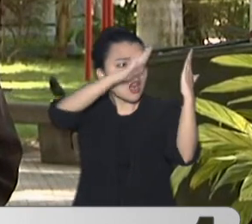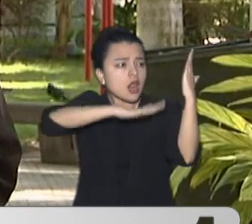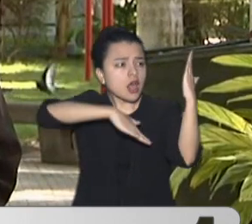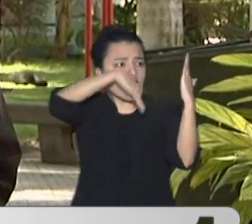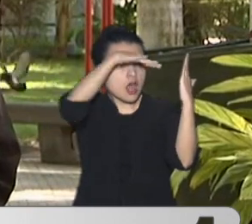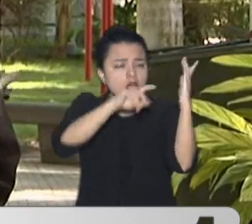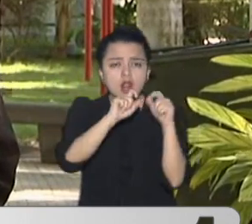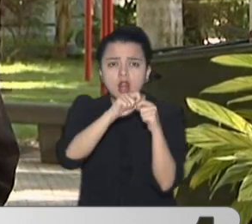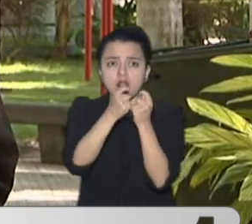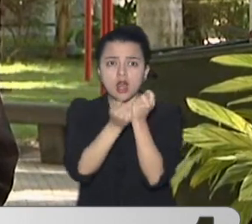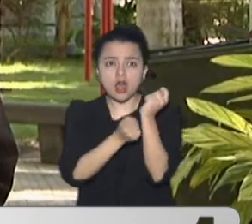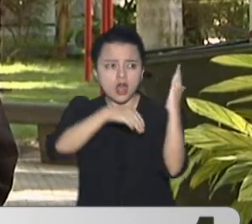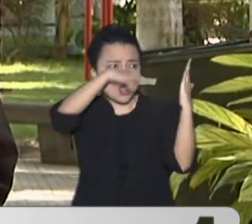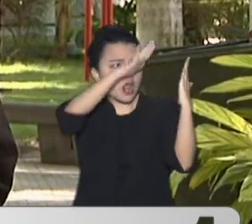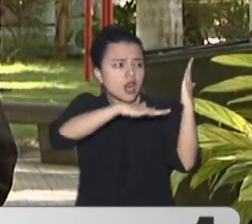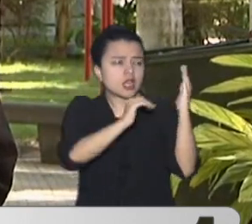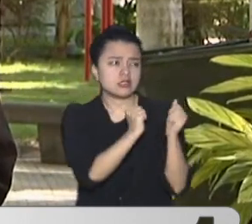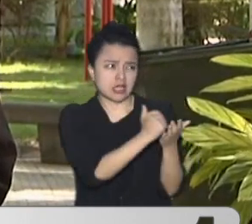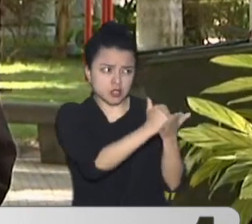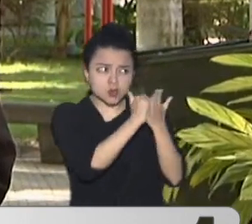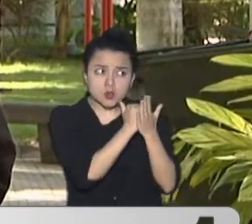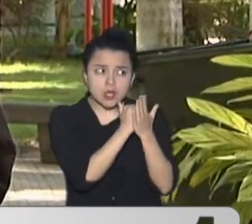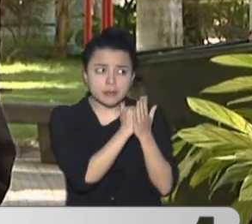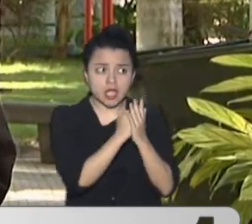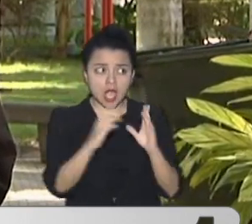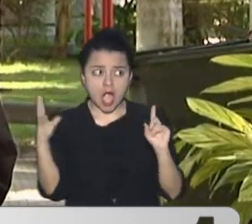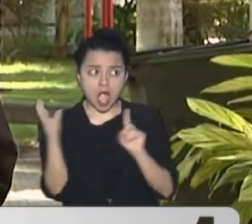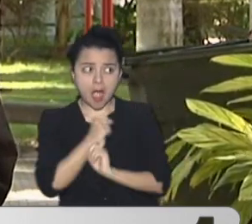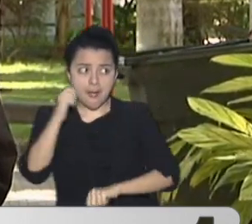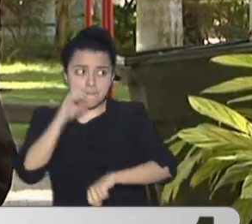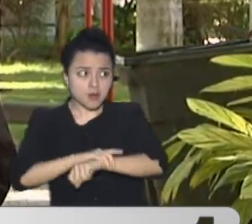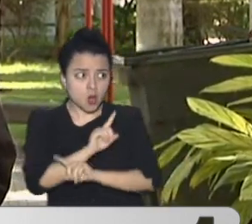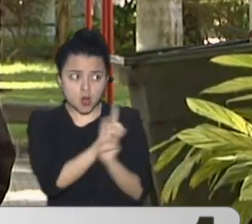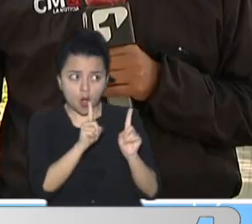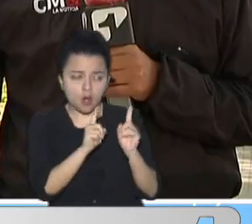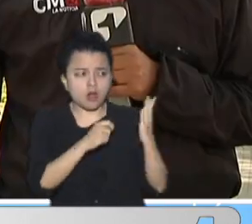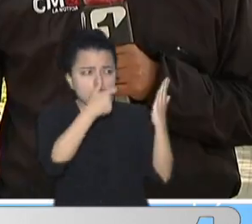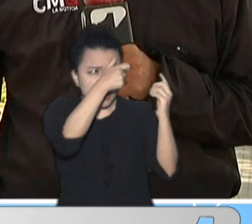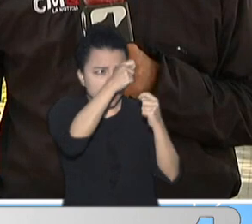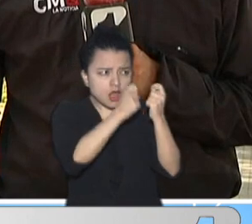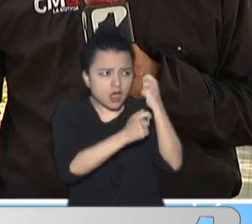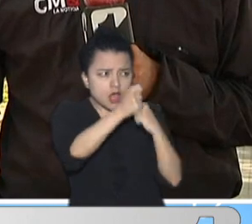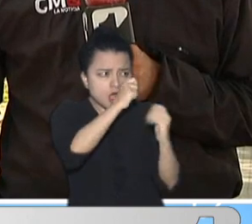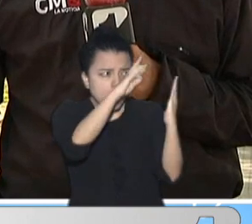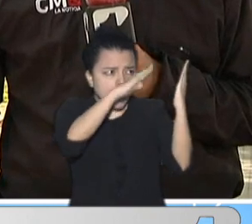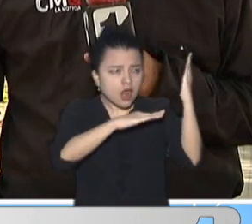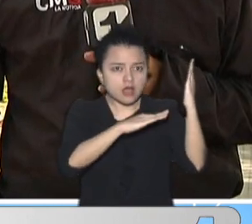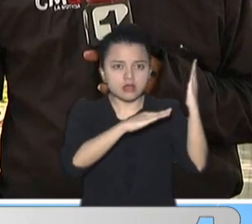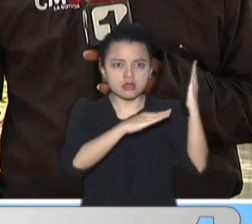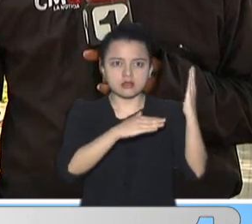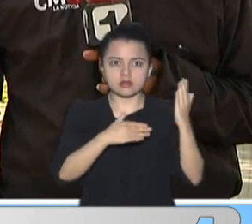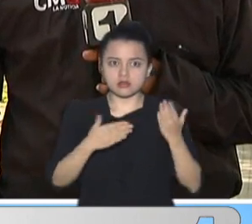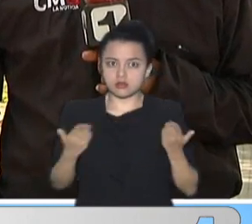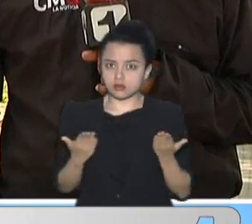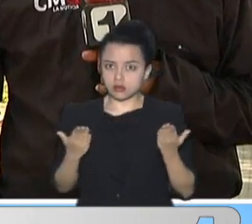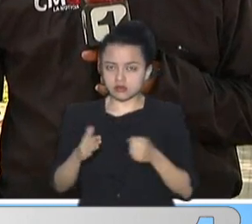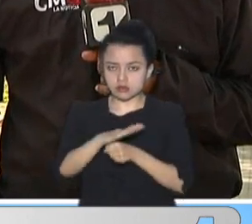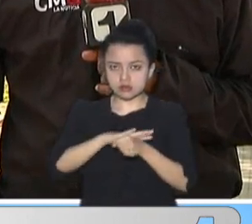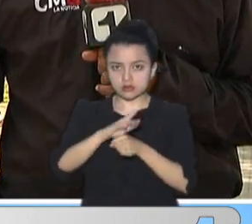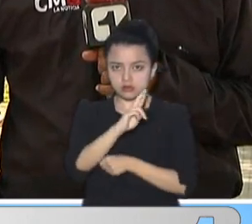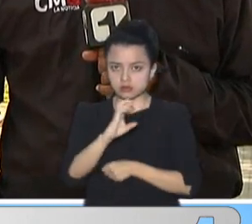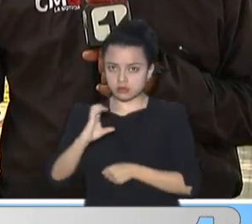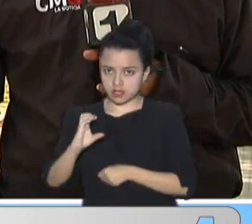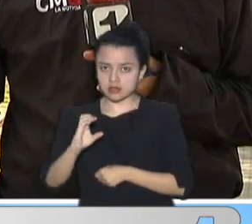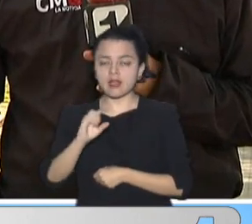Muchas gracias Luisa Muy buenos días Ocurrió en el barrio Rebolo En el suroriente De Barranquilla En tres diligencias De